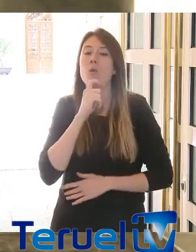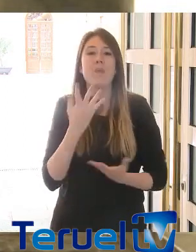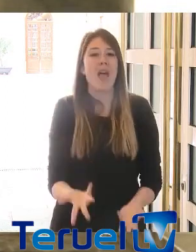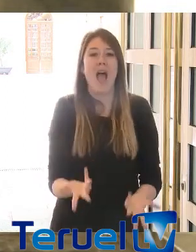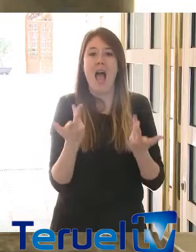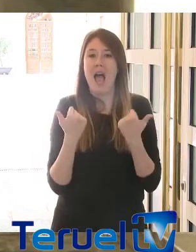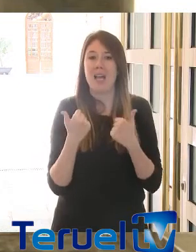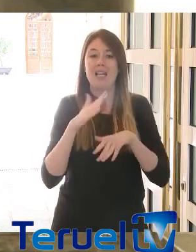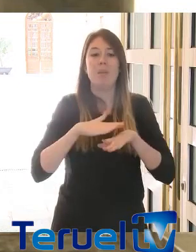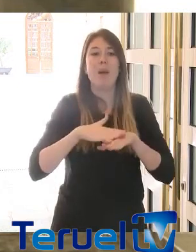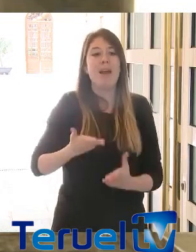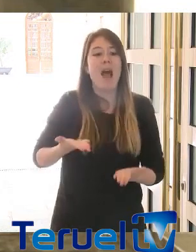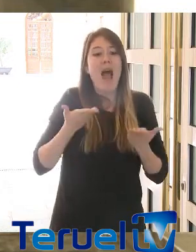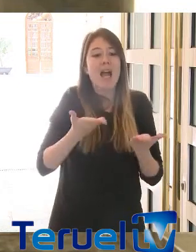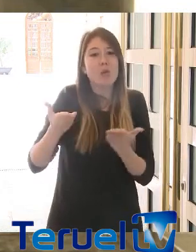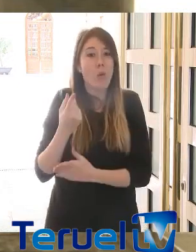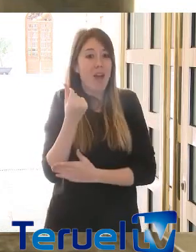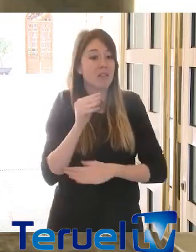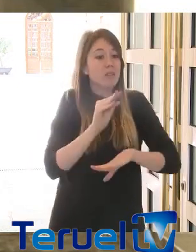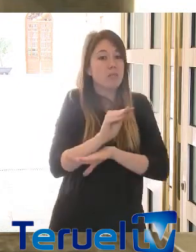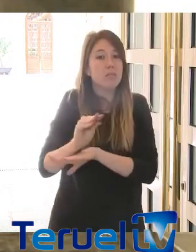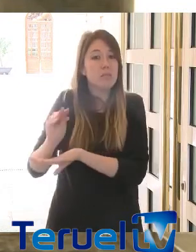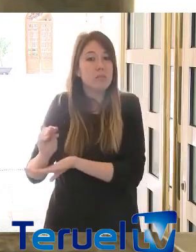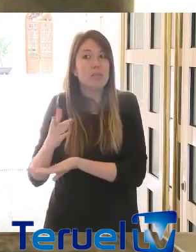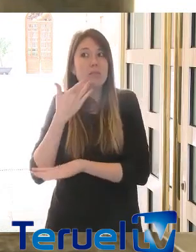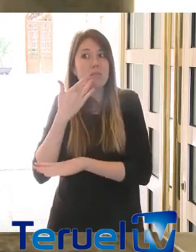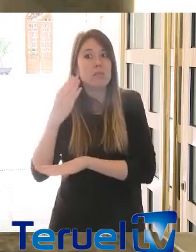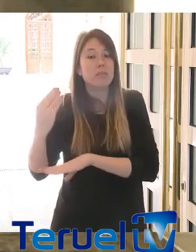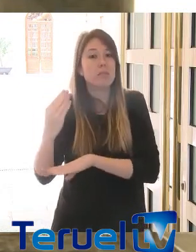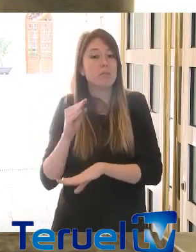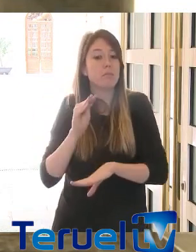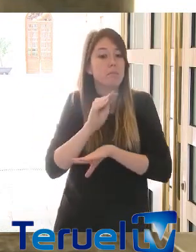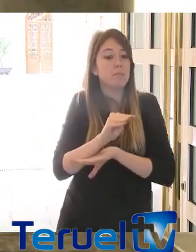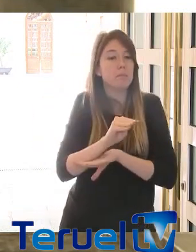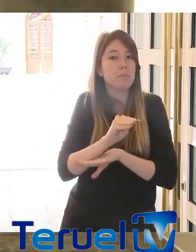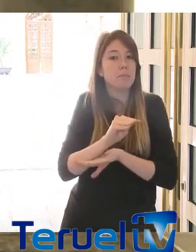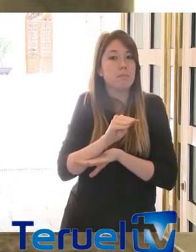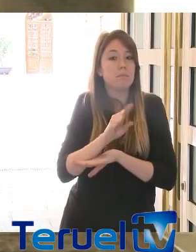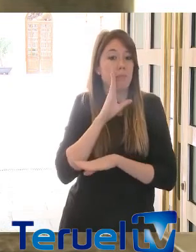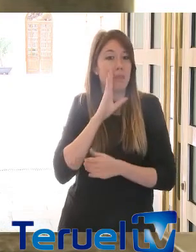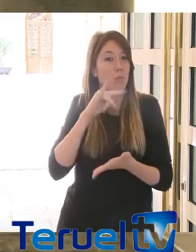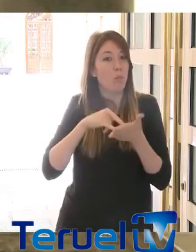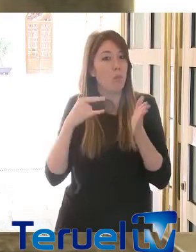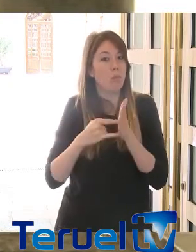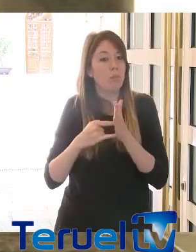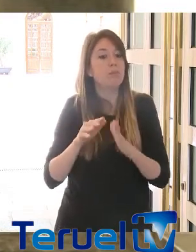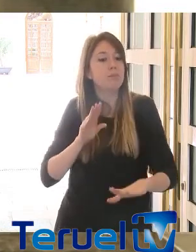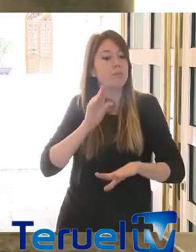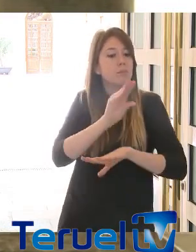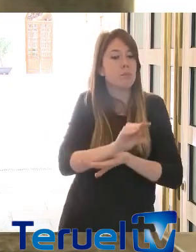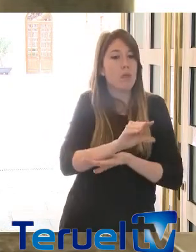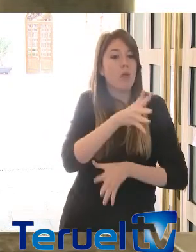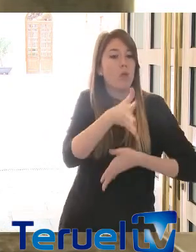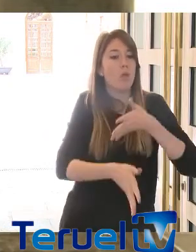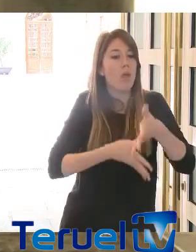para que las ayudas que se perciban dentro de ese plan la reciba la ciudadanía